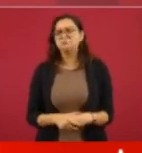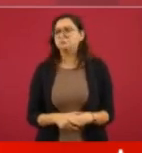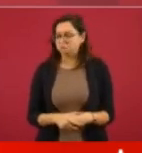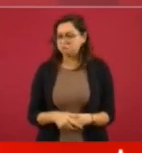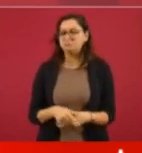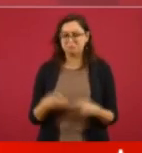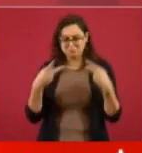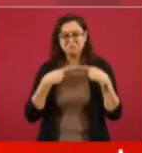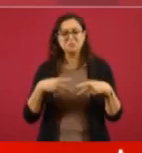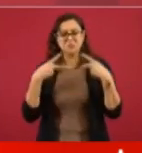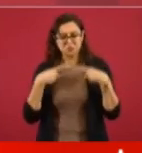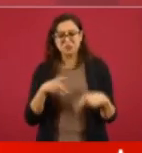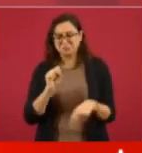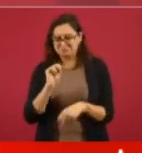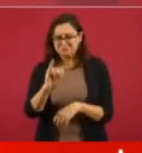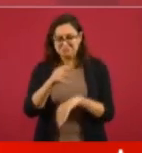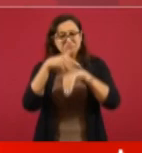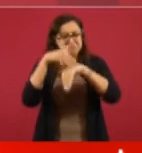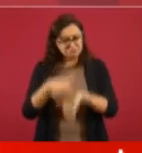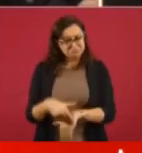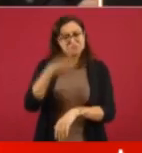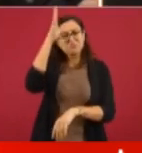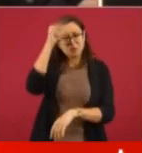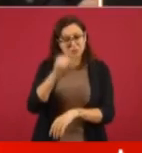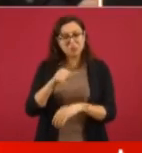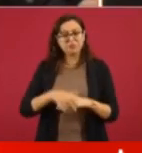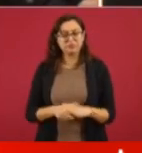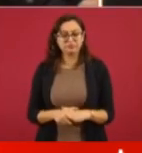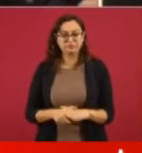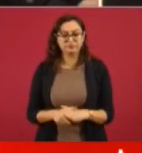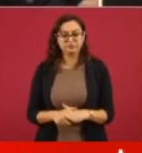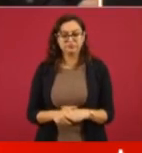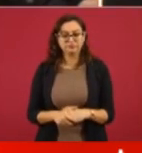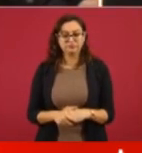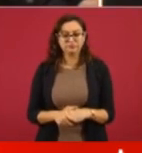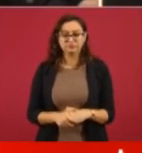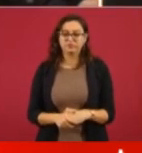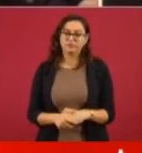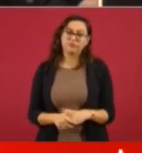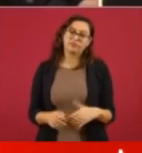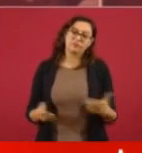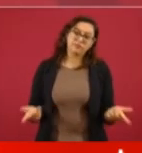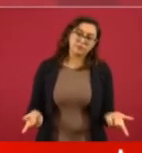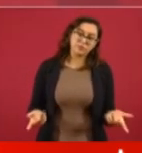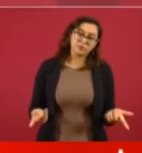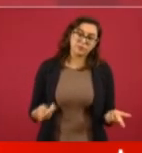la gente hace caso, pero no, a ver,